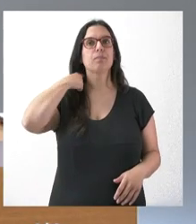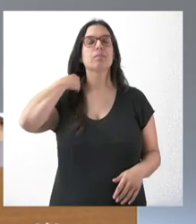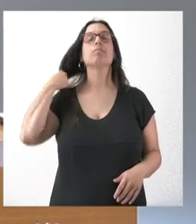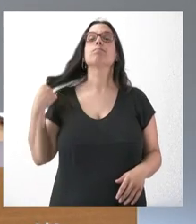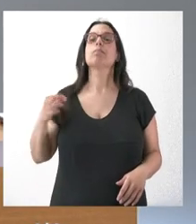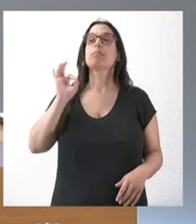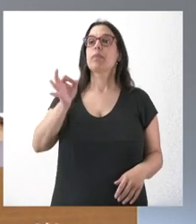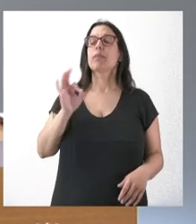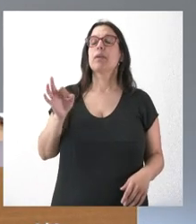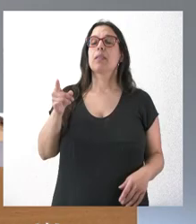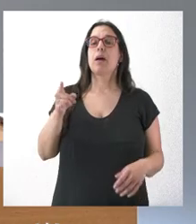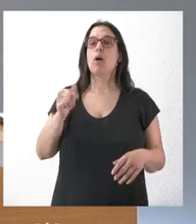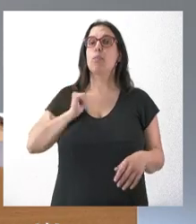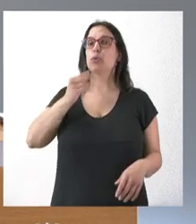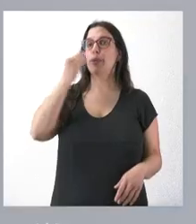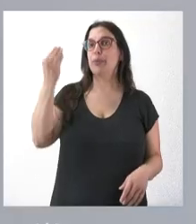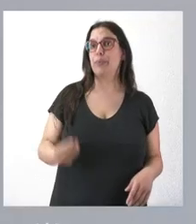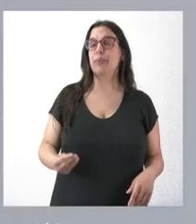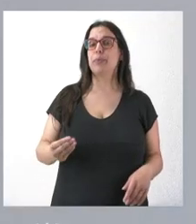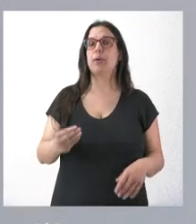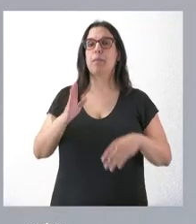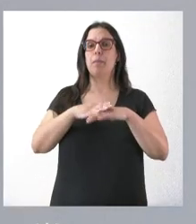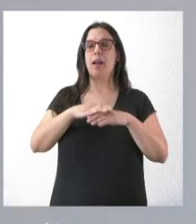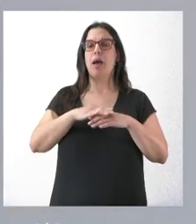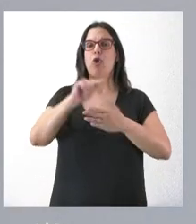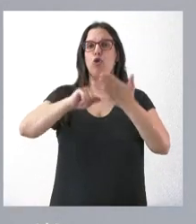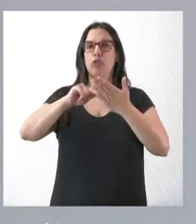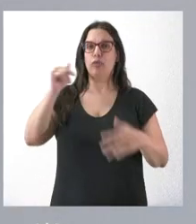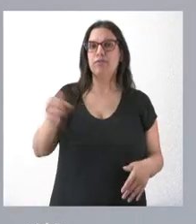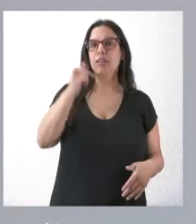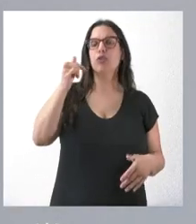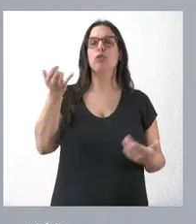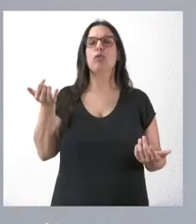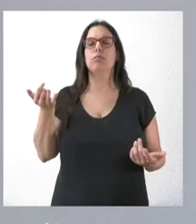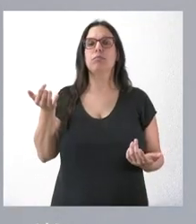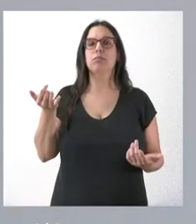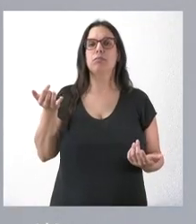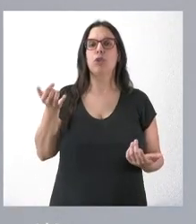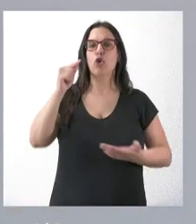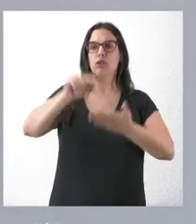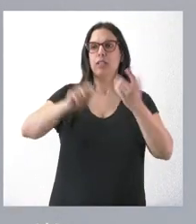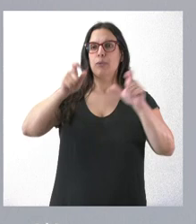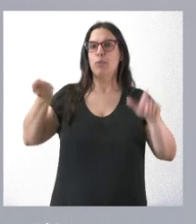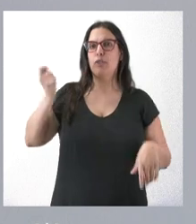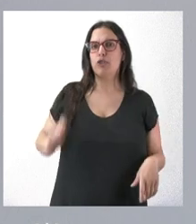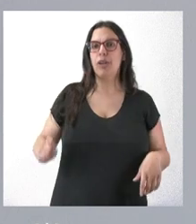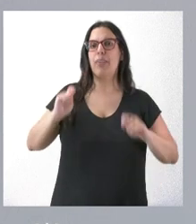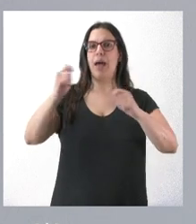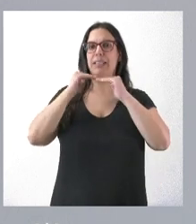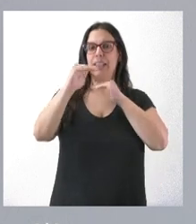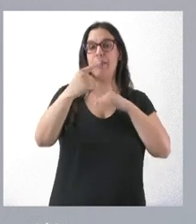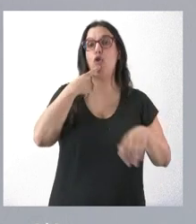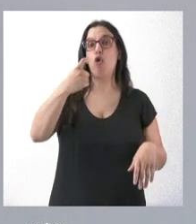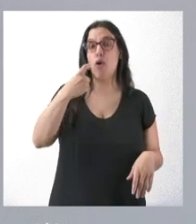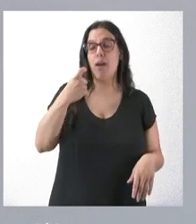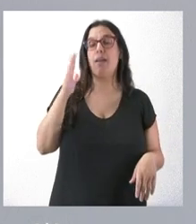constituye una buena oportunidad para fijar empleo y para contratar estos profesionales de un modo más estable. Ojalá la